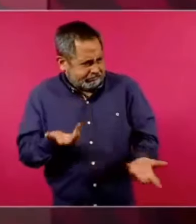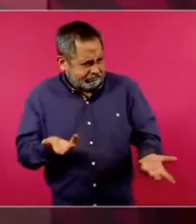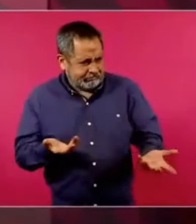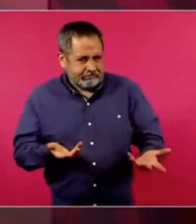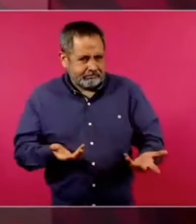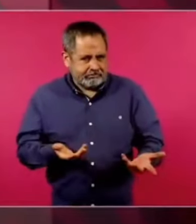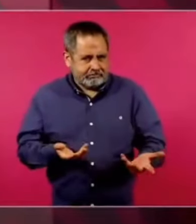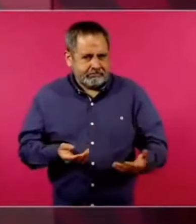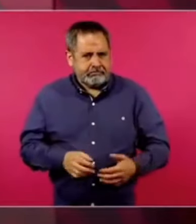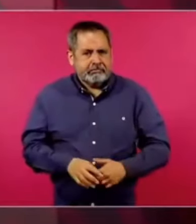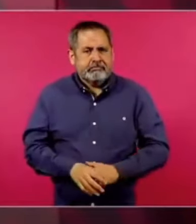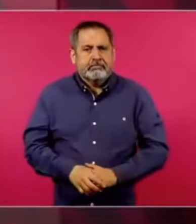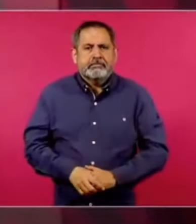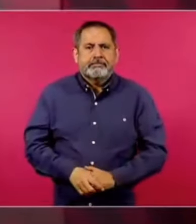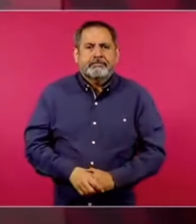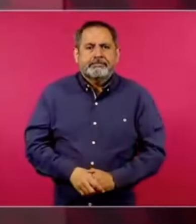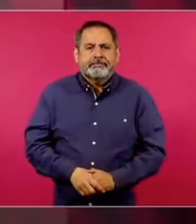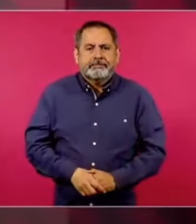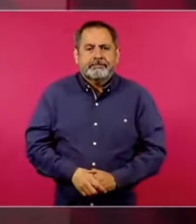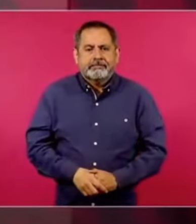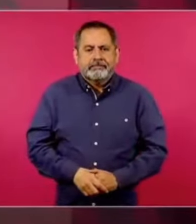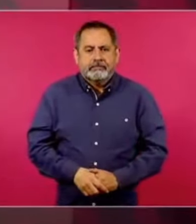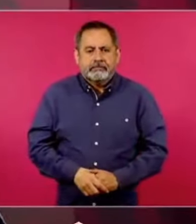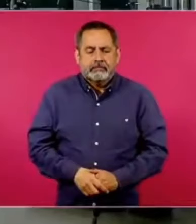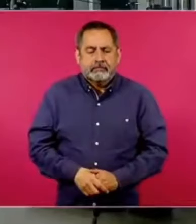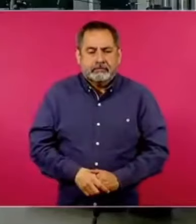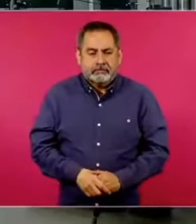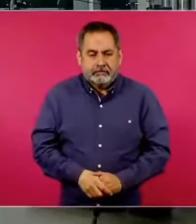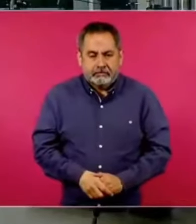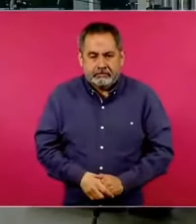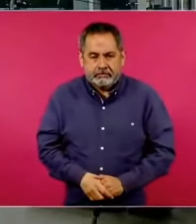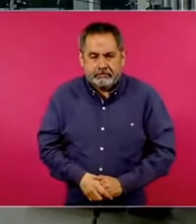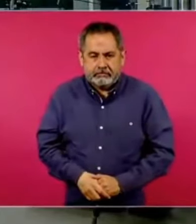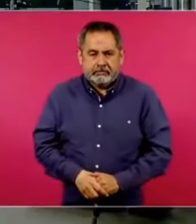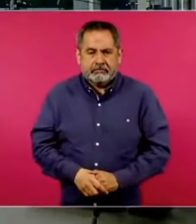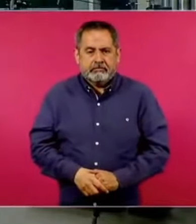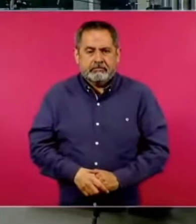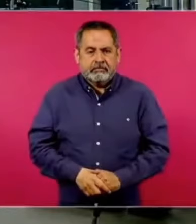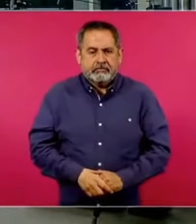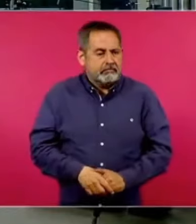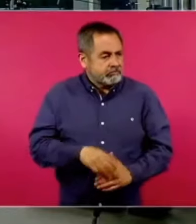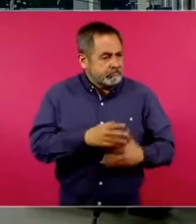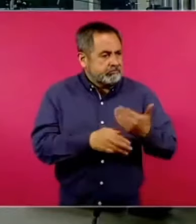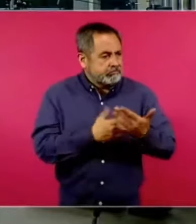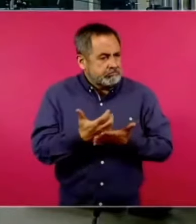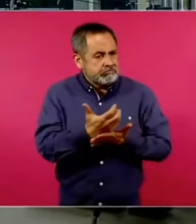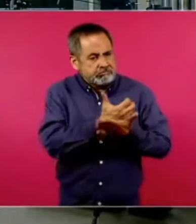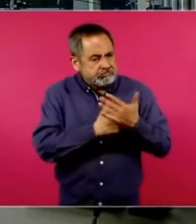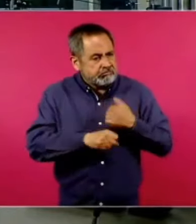O sea, si se está yendo bien,